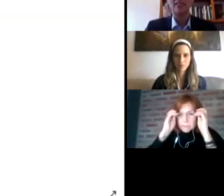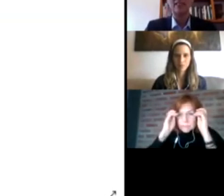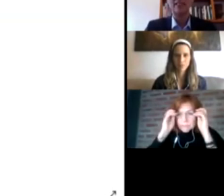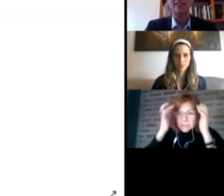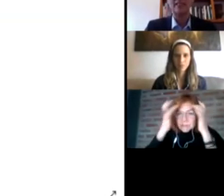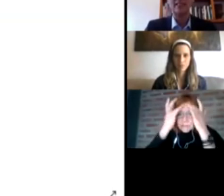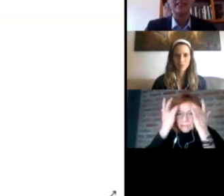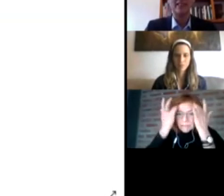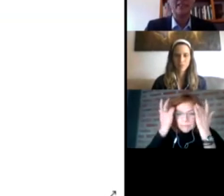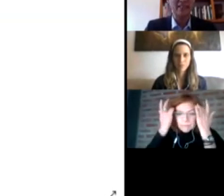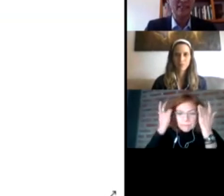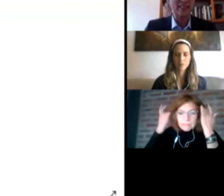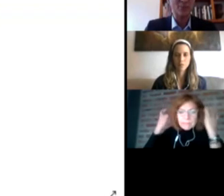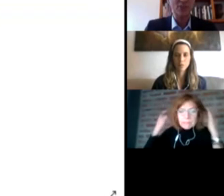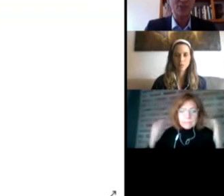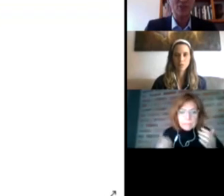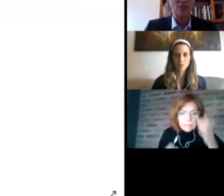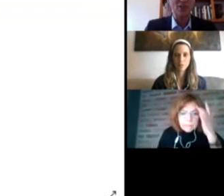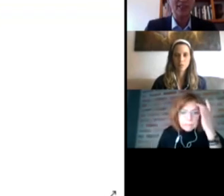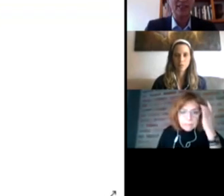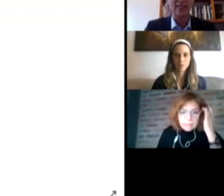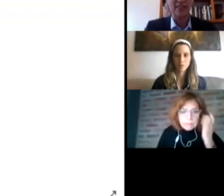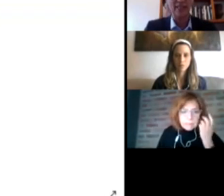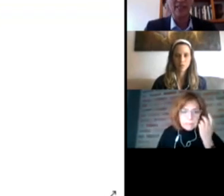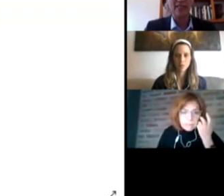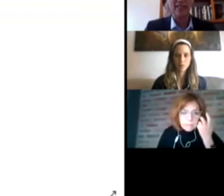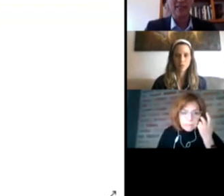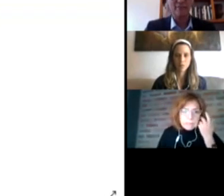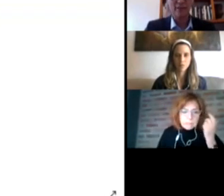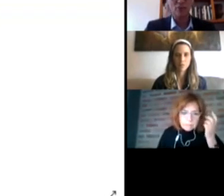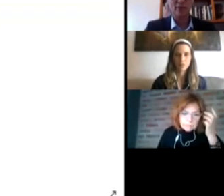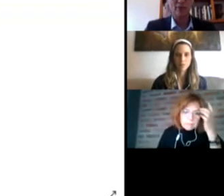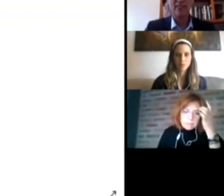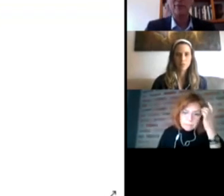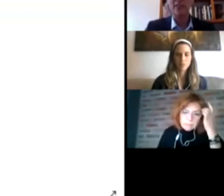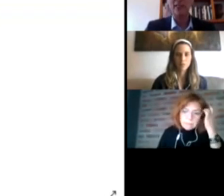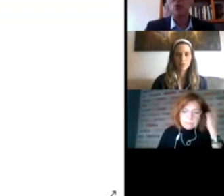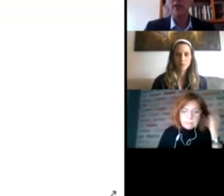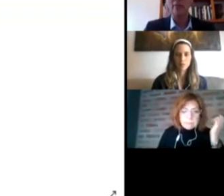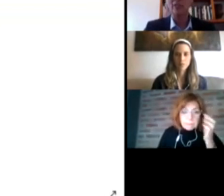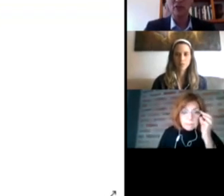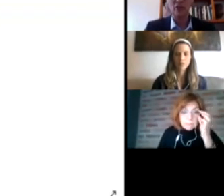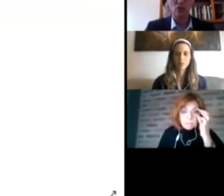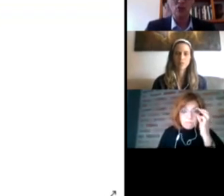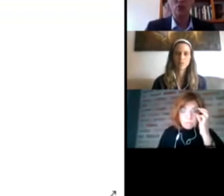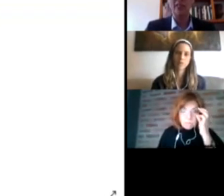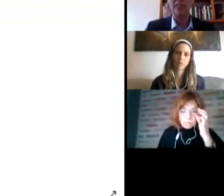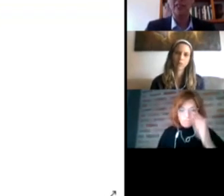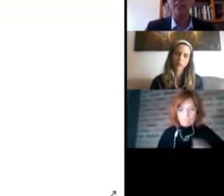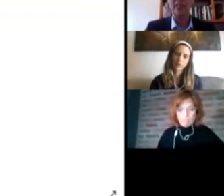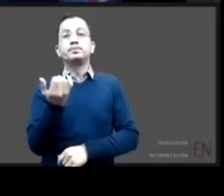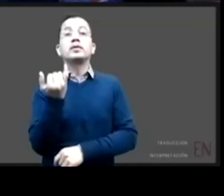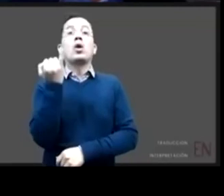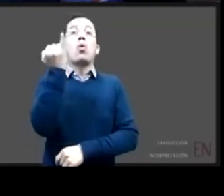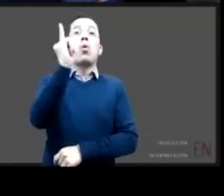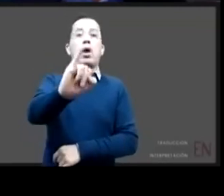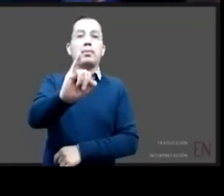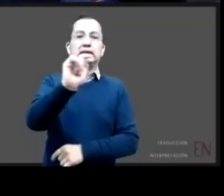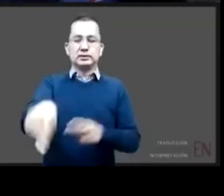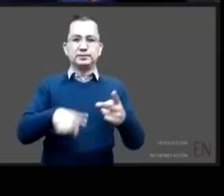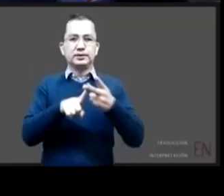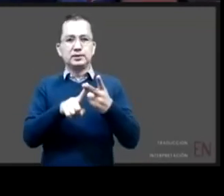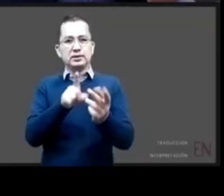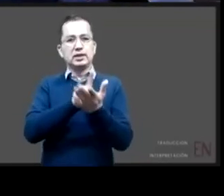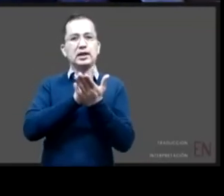y adolescentes a través de la explotación sexual en línea y vamos a hablar también el jueves de hoy en noche sobre derechos lingüísticos la